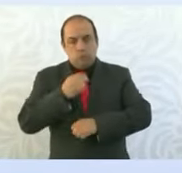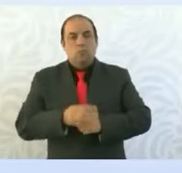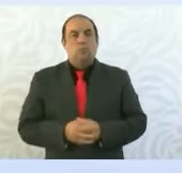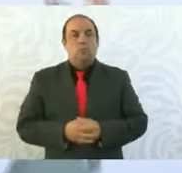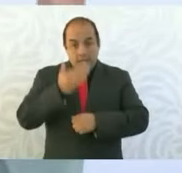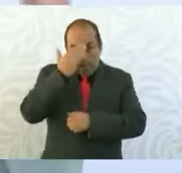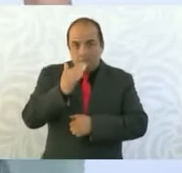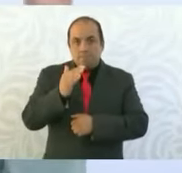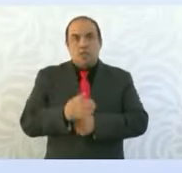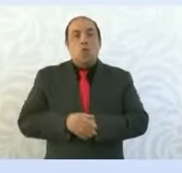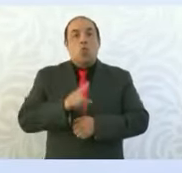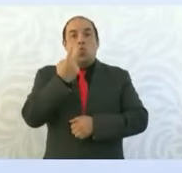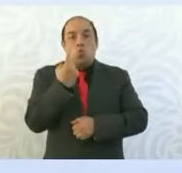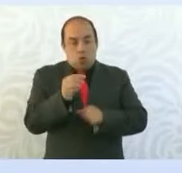sepamos realmente un solo registro de las concesiones y transmisiones de derechos del agua, que sean realmente legales, que concuerden con lo que estamos